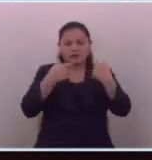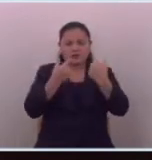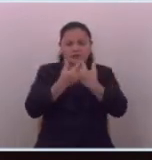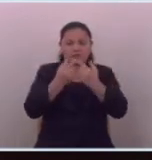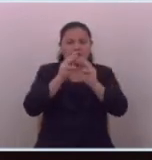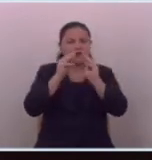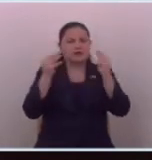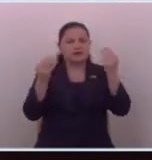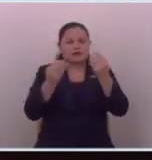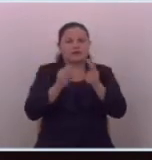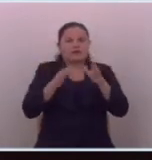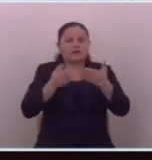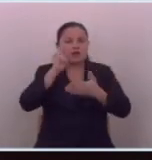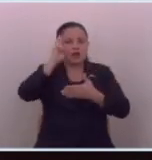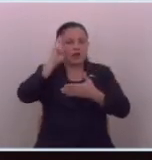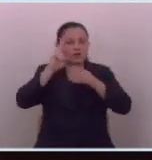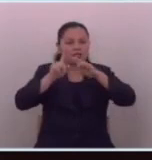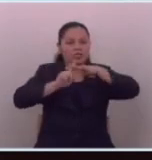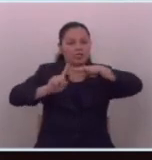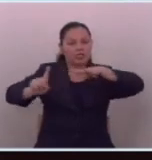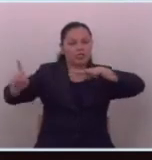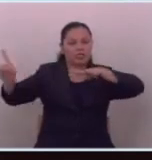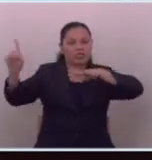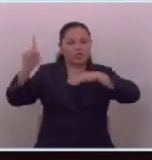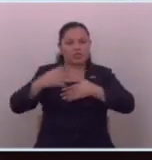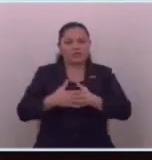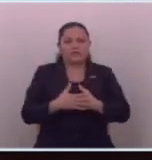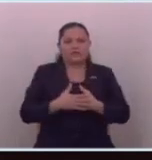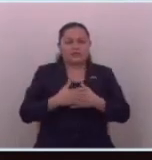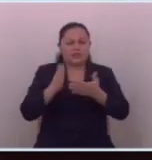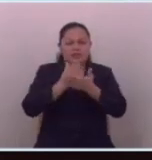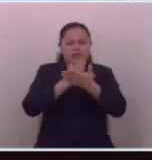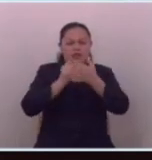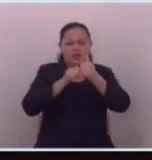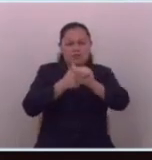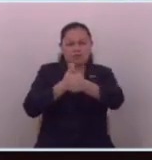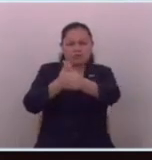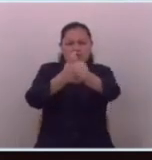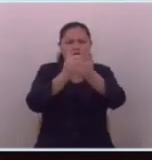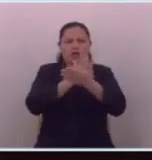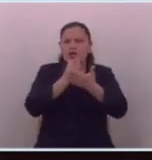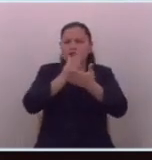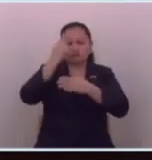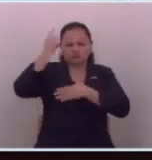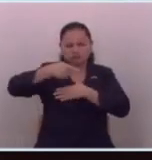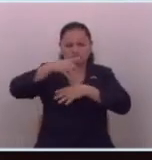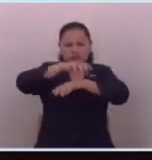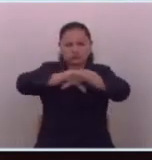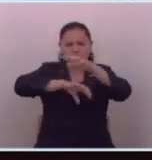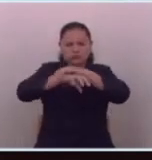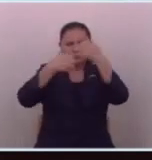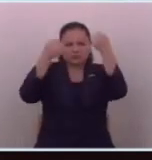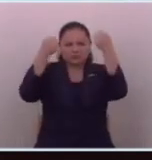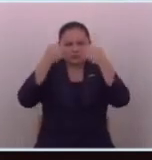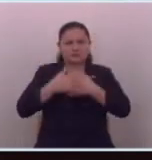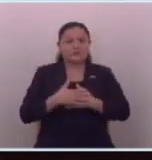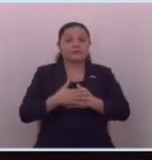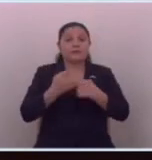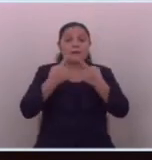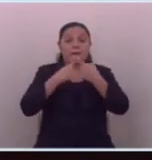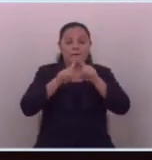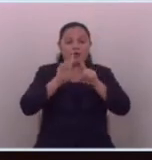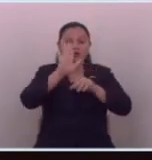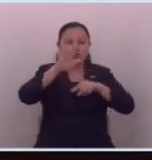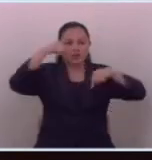terroristas y por eso han huido nadie los ha seguido no tienen ninguna orden de captura pero la